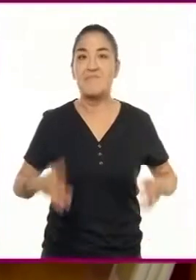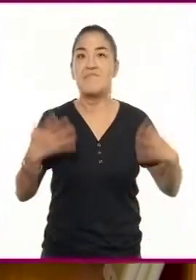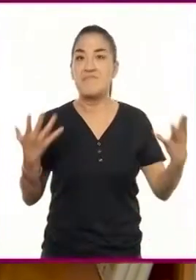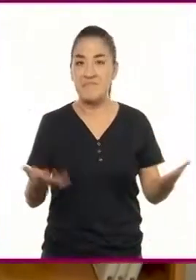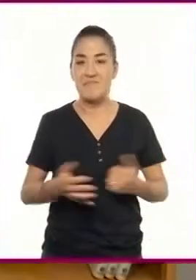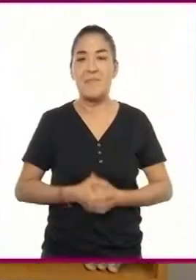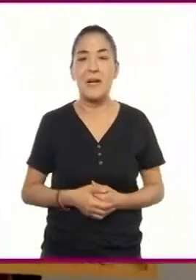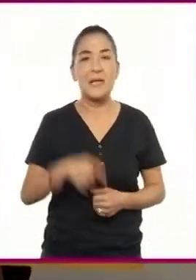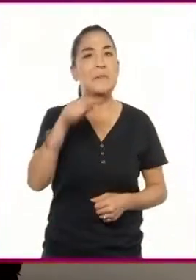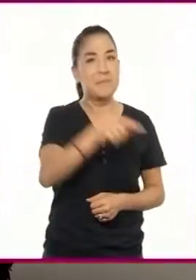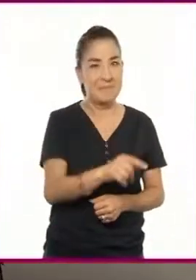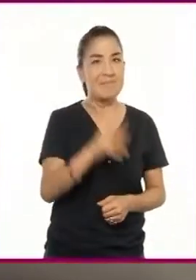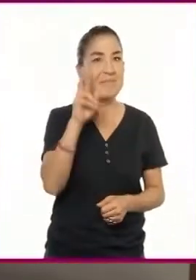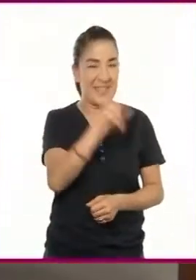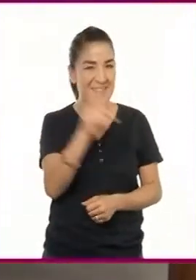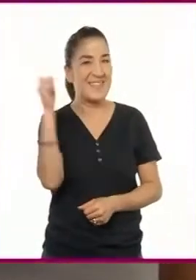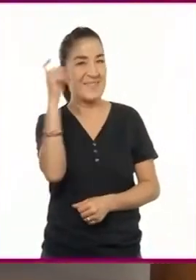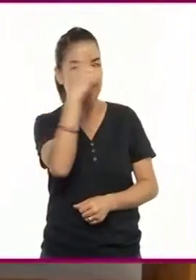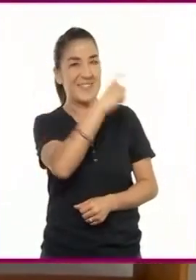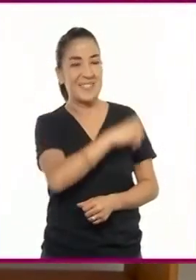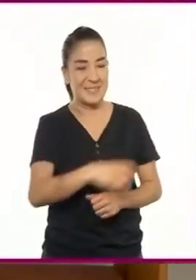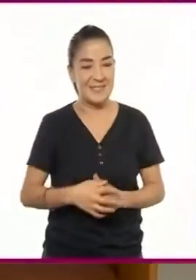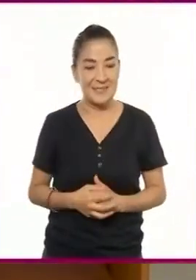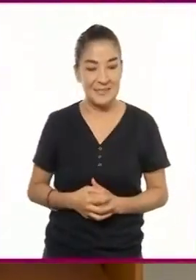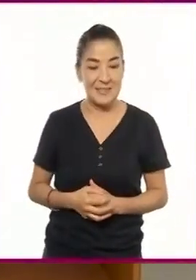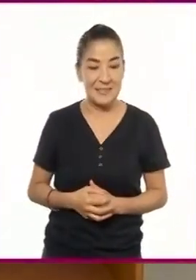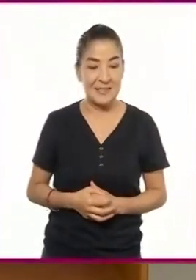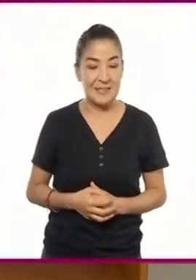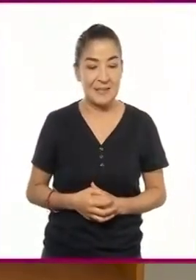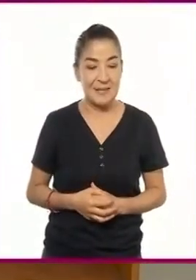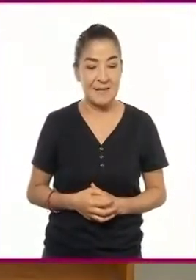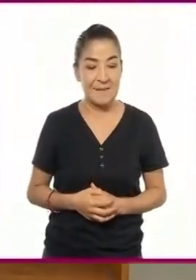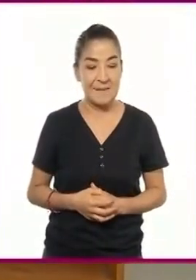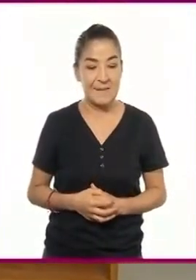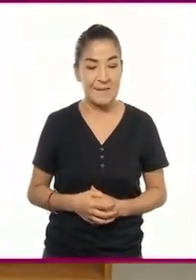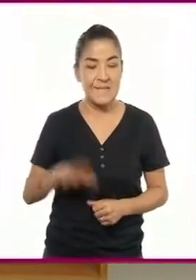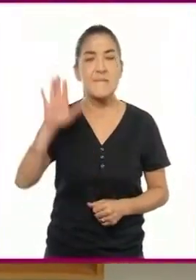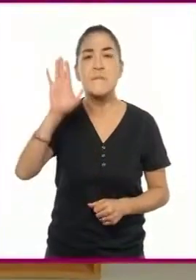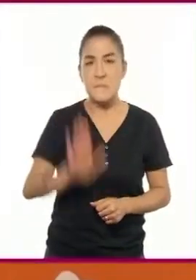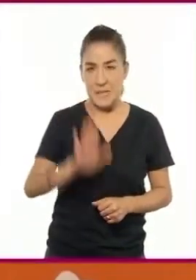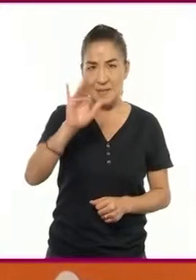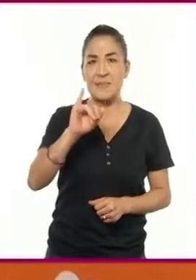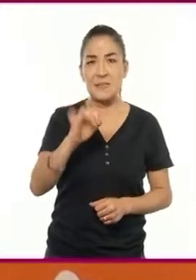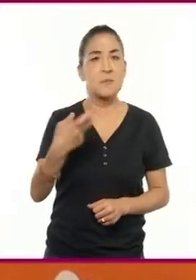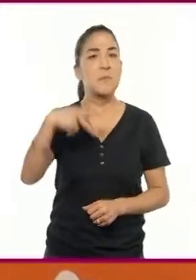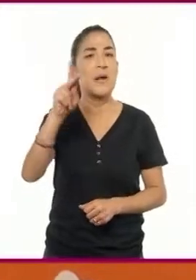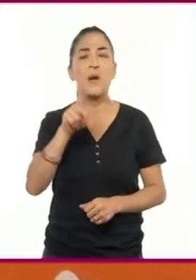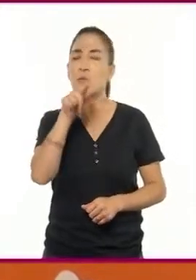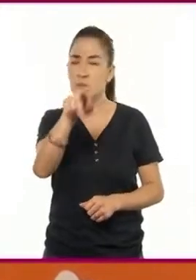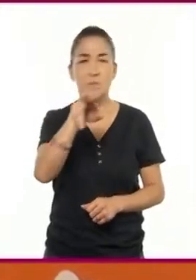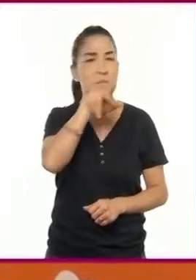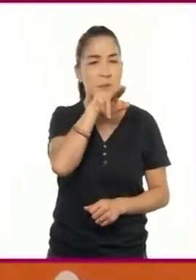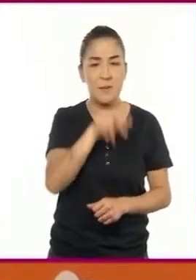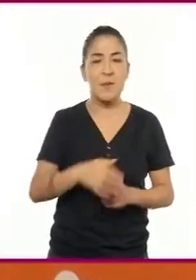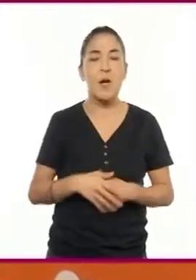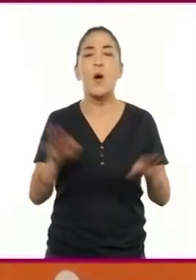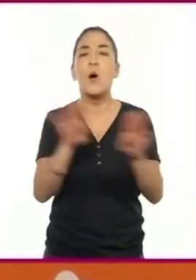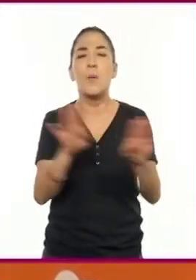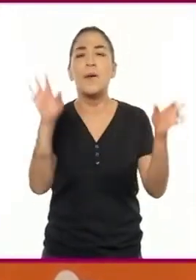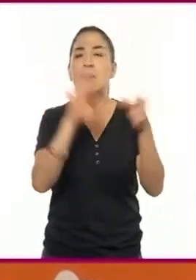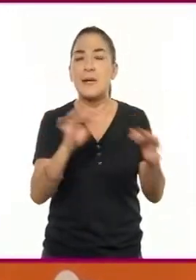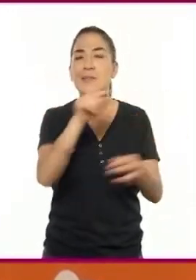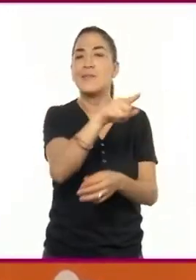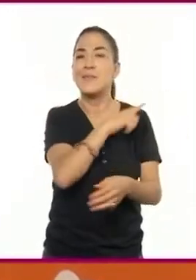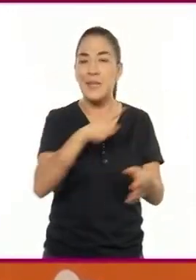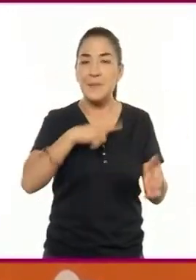Parece complejo. Parece, pero no te preocupes. Para dominar la escritura, lo primordial es